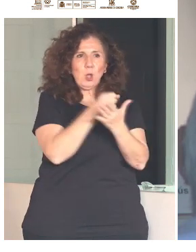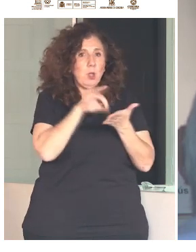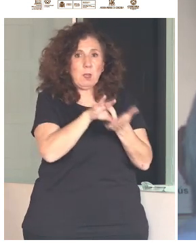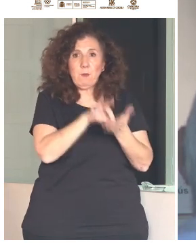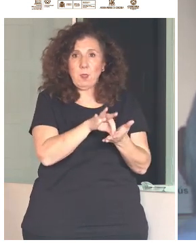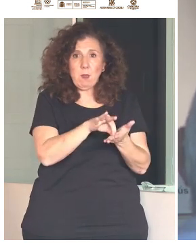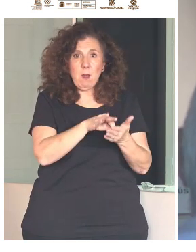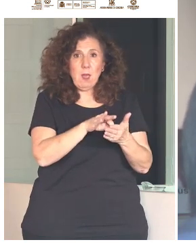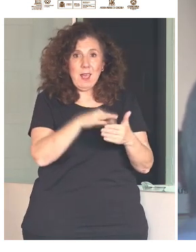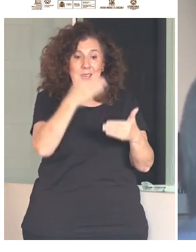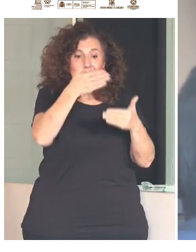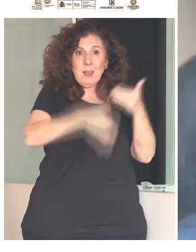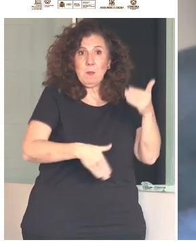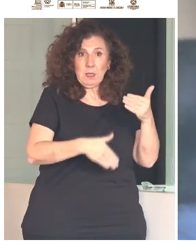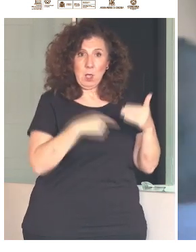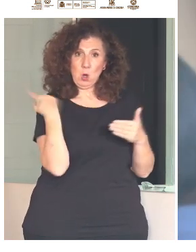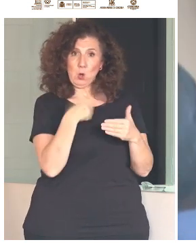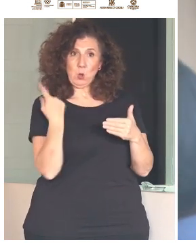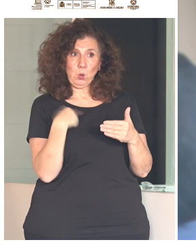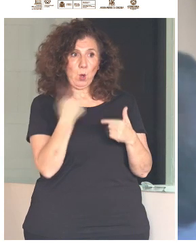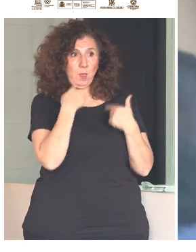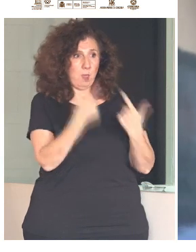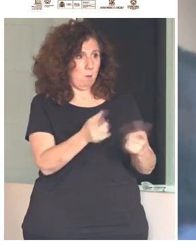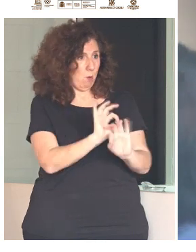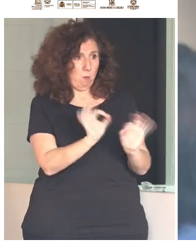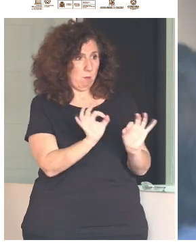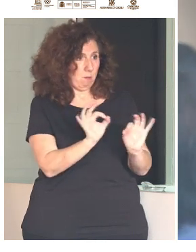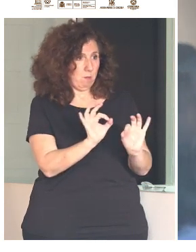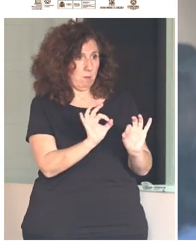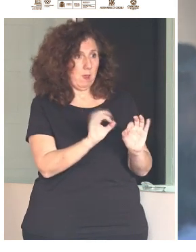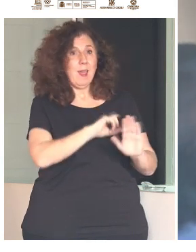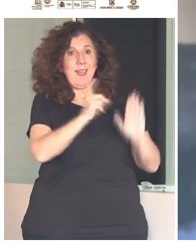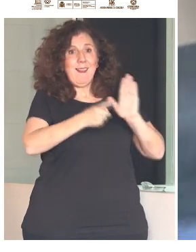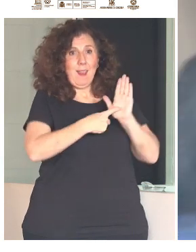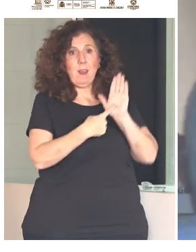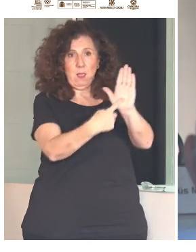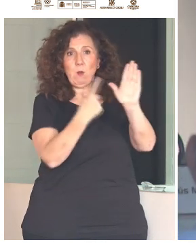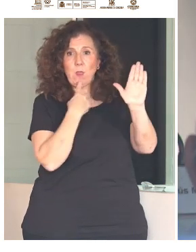El límite no lo dimos nosotros, lo dio quien puede darlo, que es el legislador.